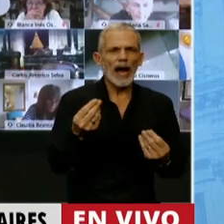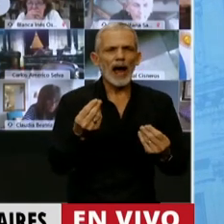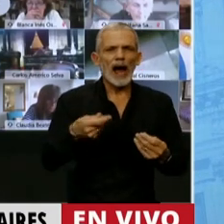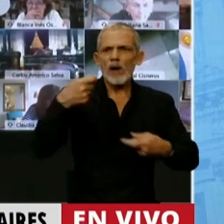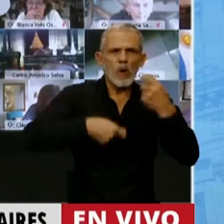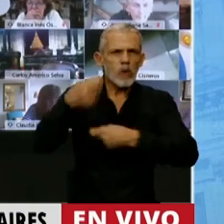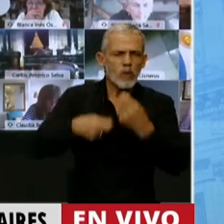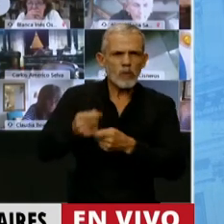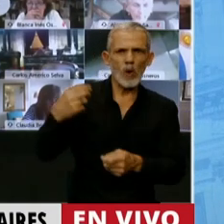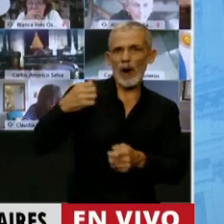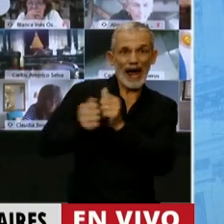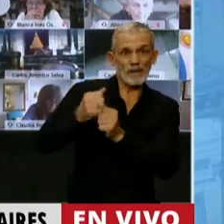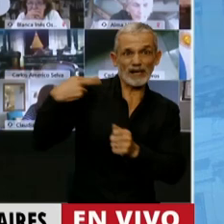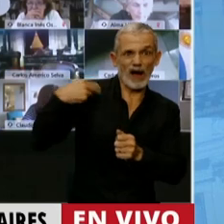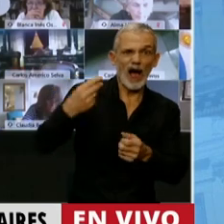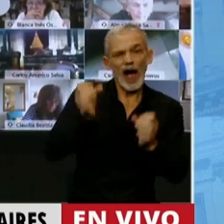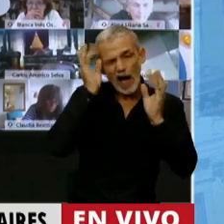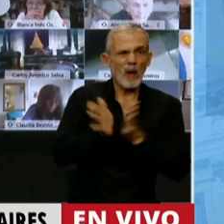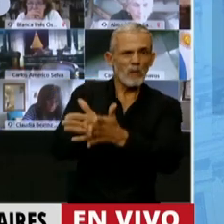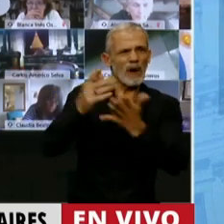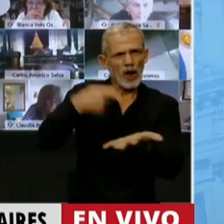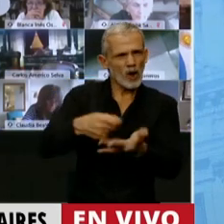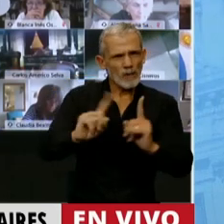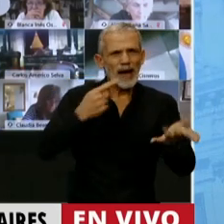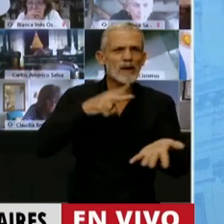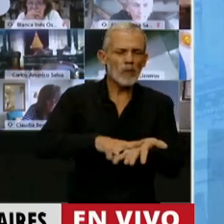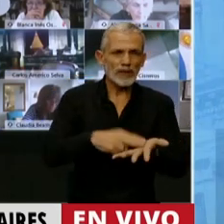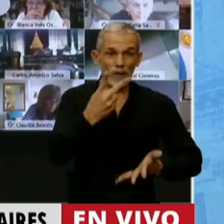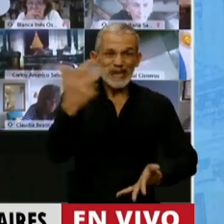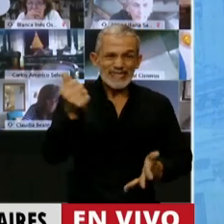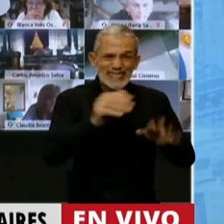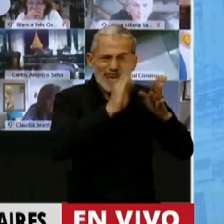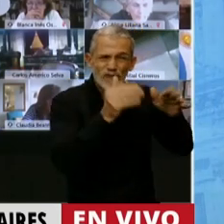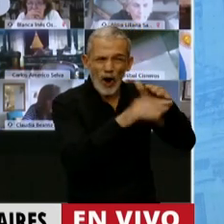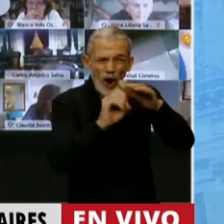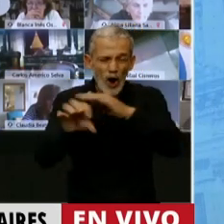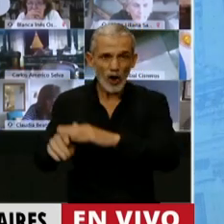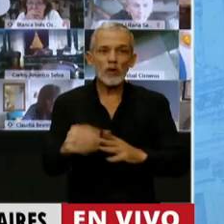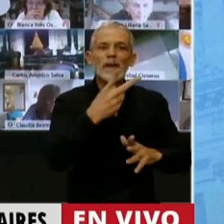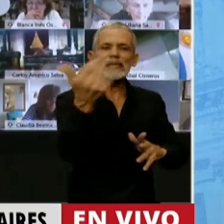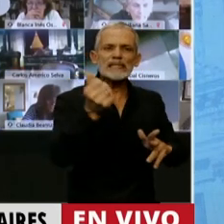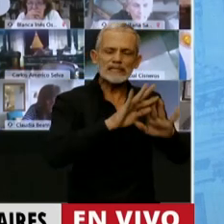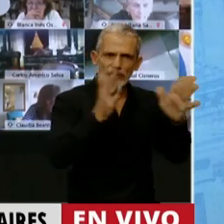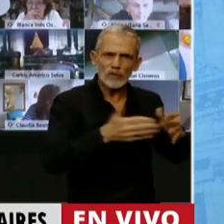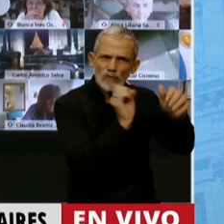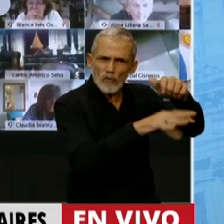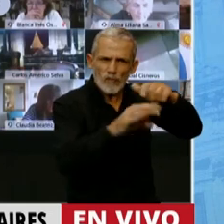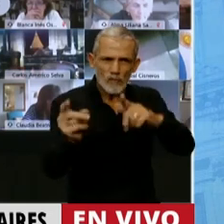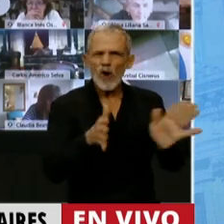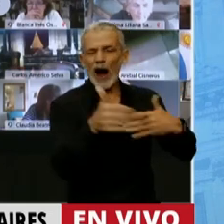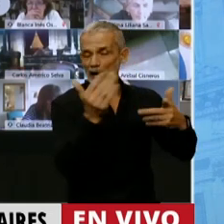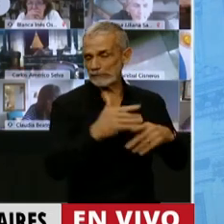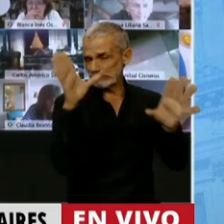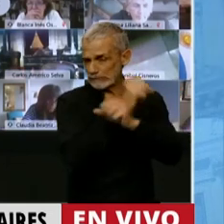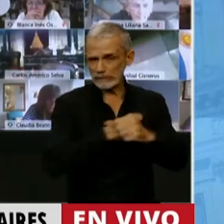patronales a las que le tienen que cobrar impuestos y se los perdonan. Fantástico. 26 fondos fiduciarios, sea, 26 fondos, cajas